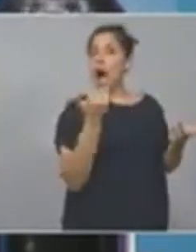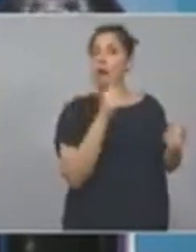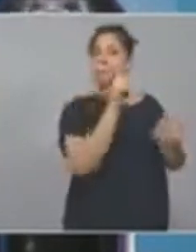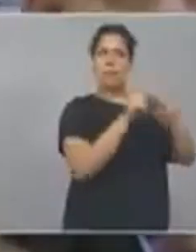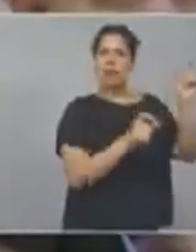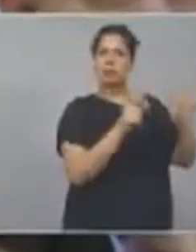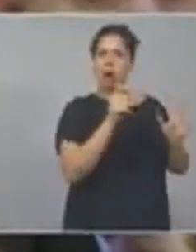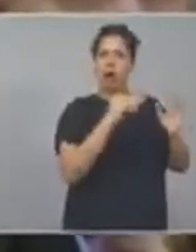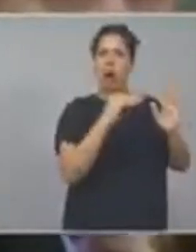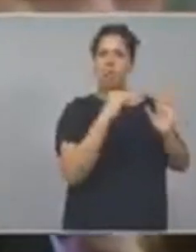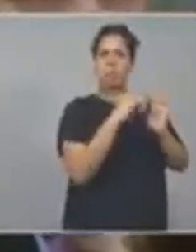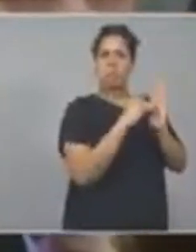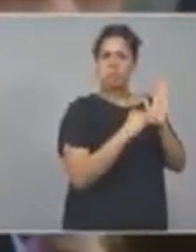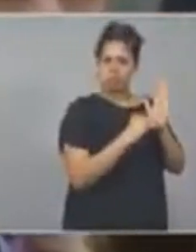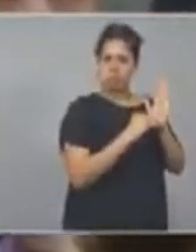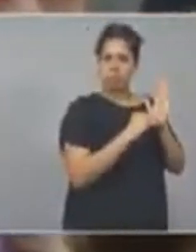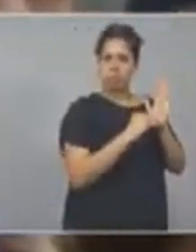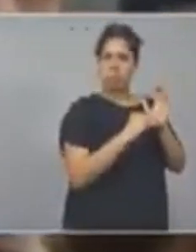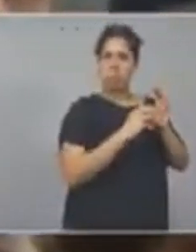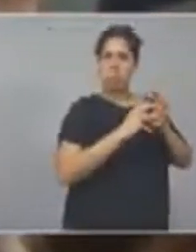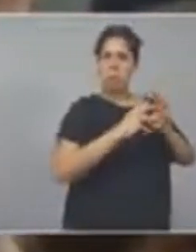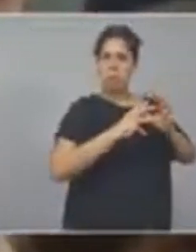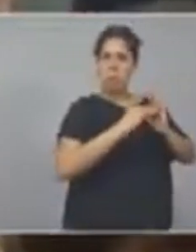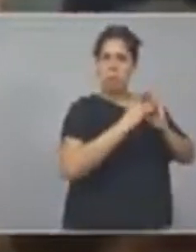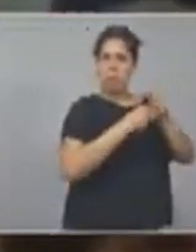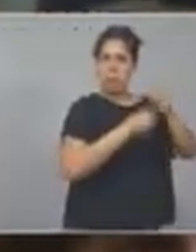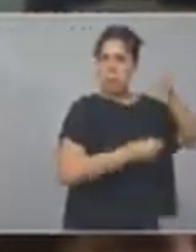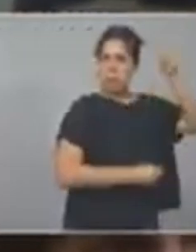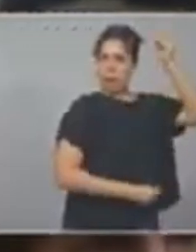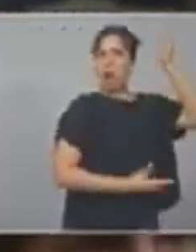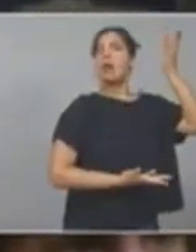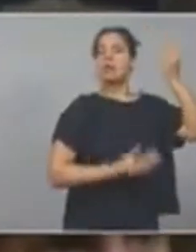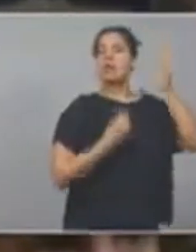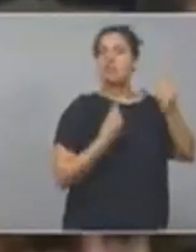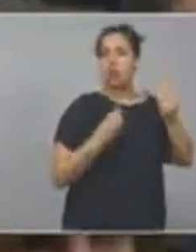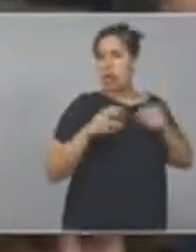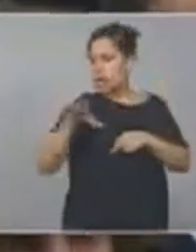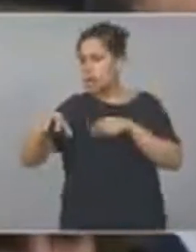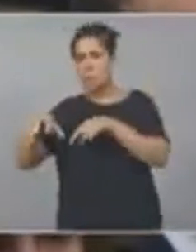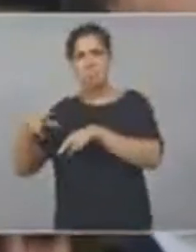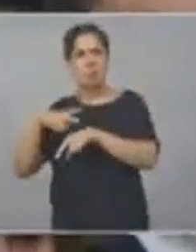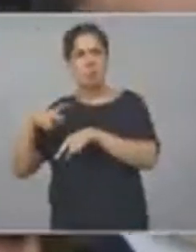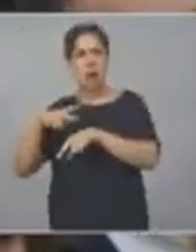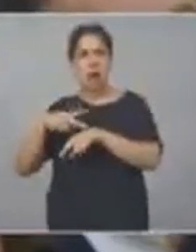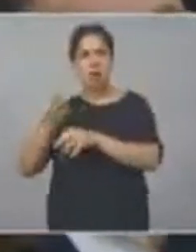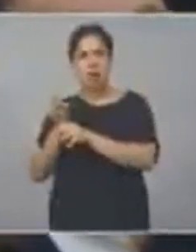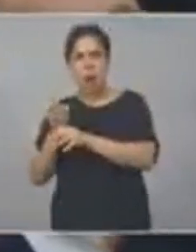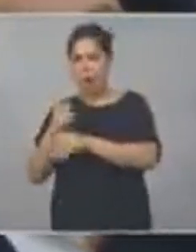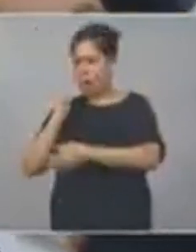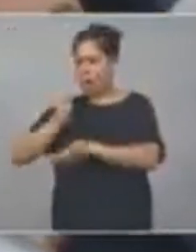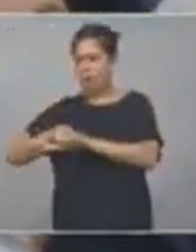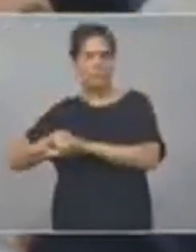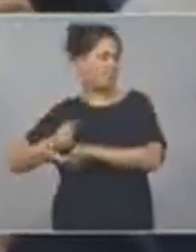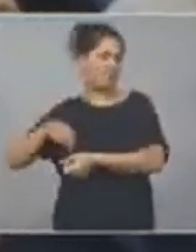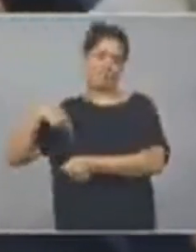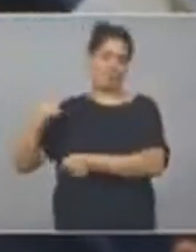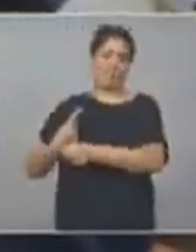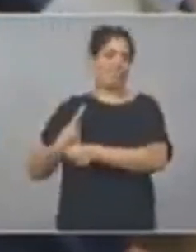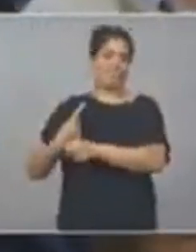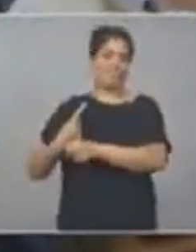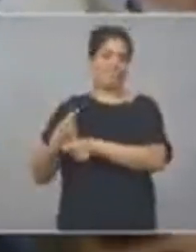ya no tienen posibilidad de pagar la cuota, aún cuotas subsidiadas, como decía recién,